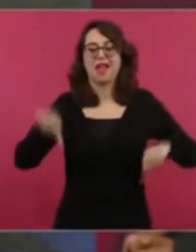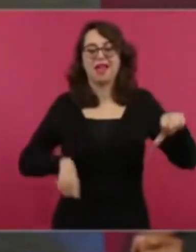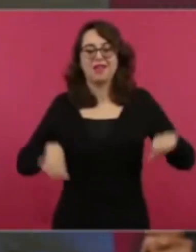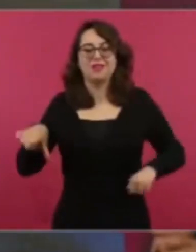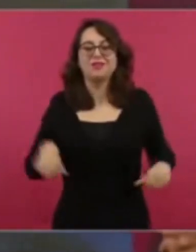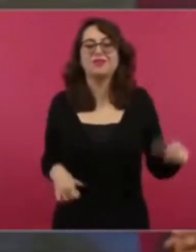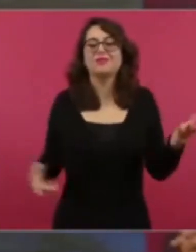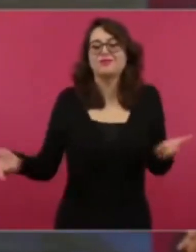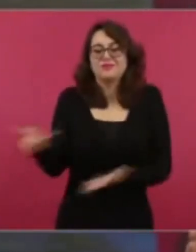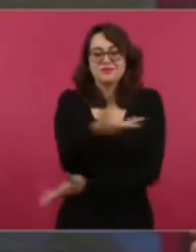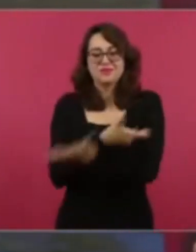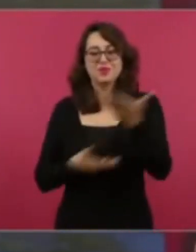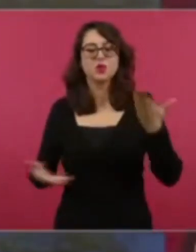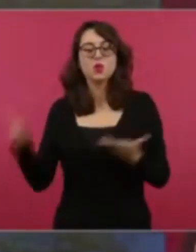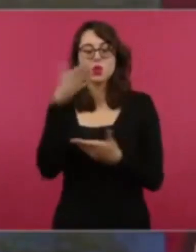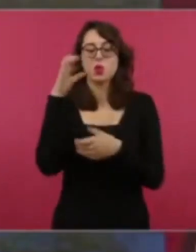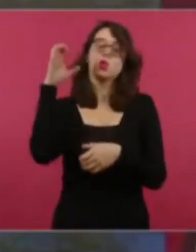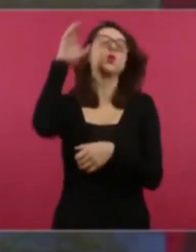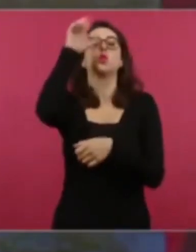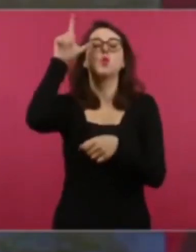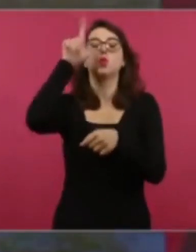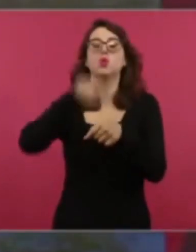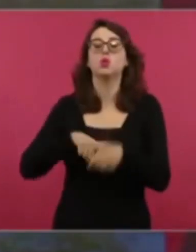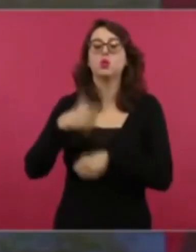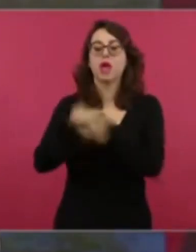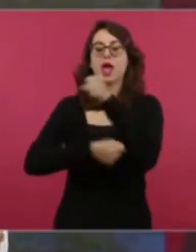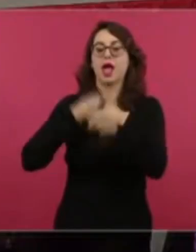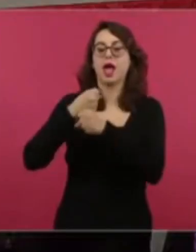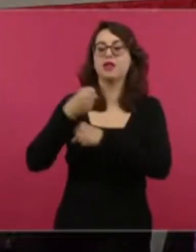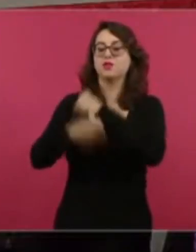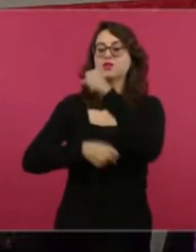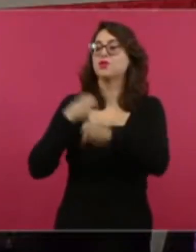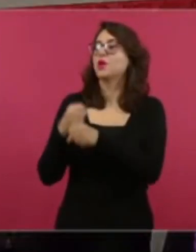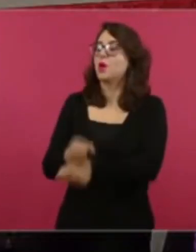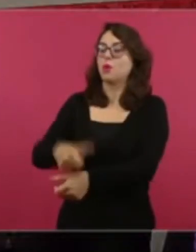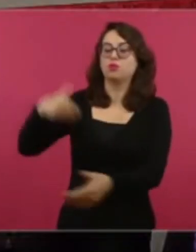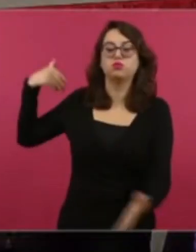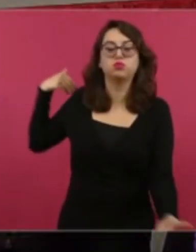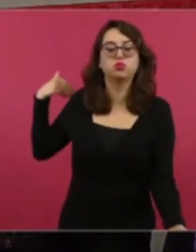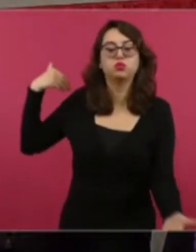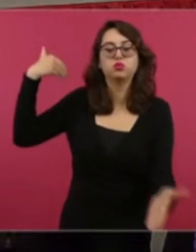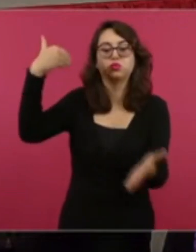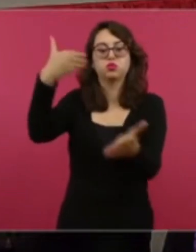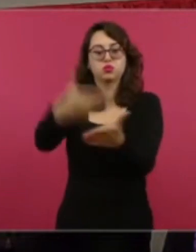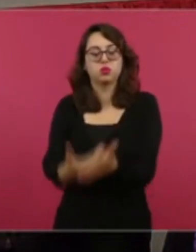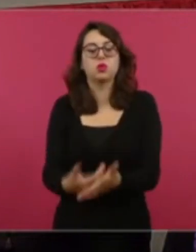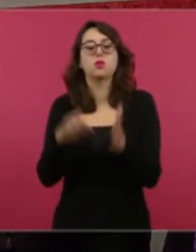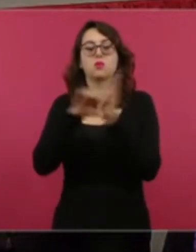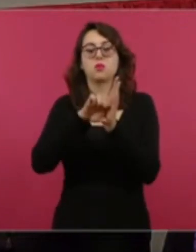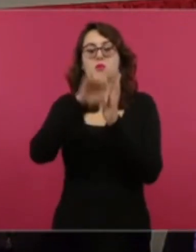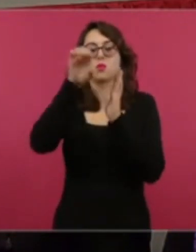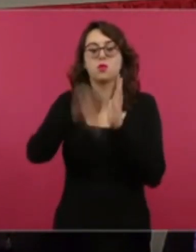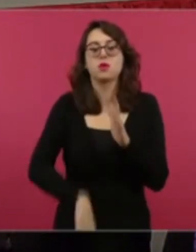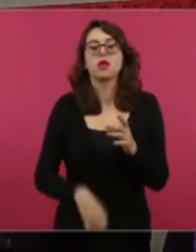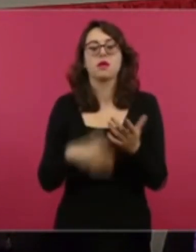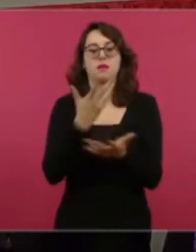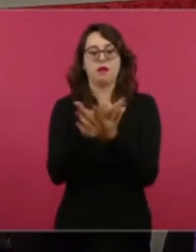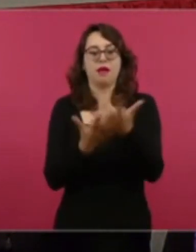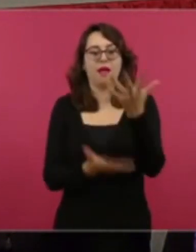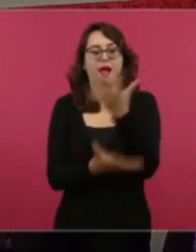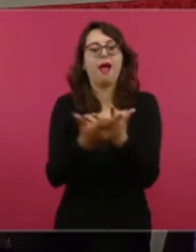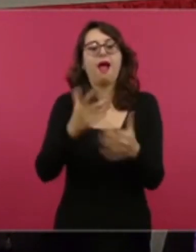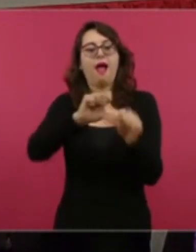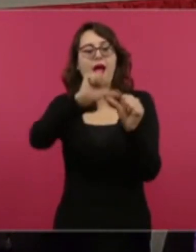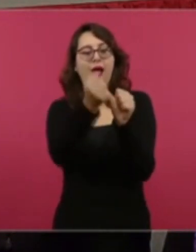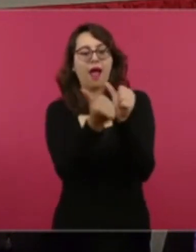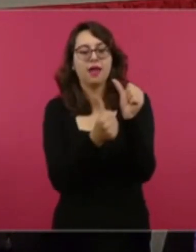la maravillosa herencia milenaria de nuestra cultura maya, de esta región, como son las artesanías, como